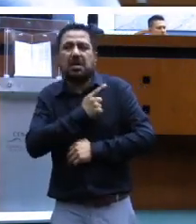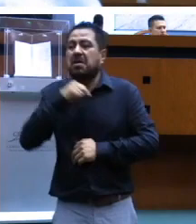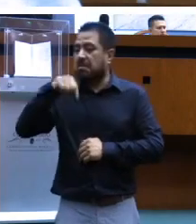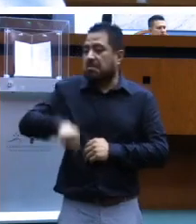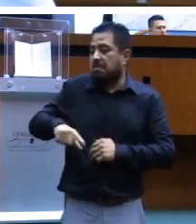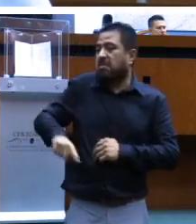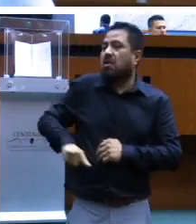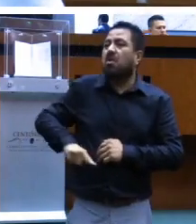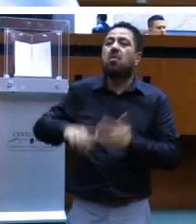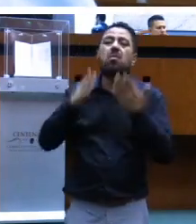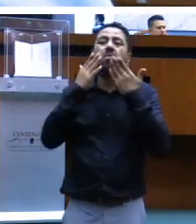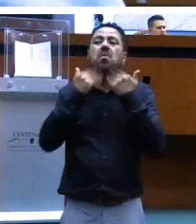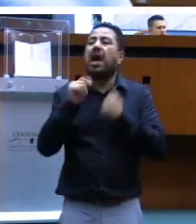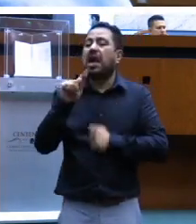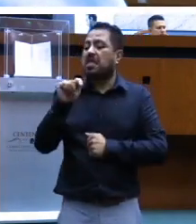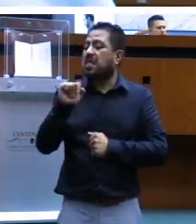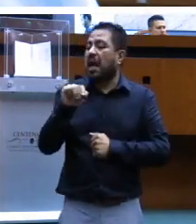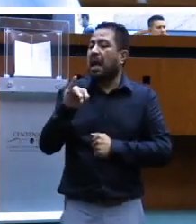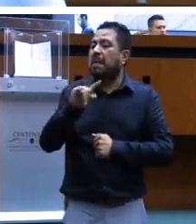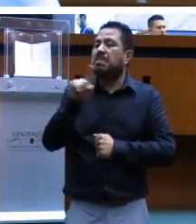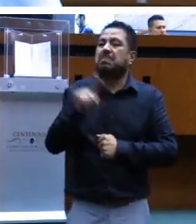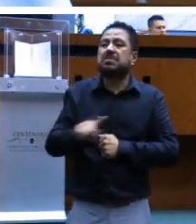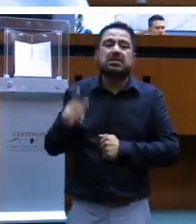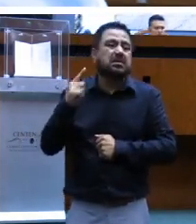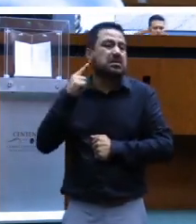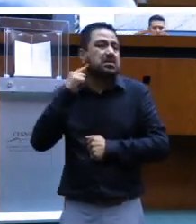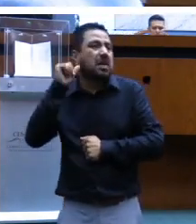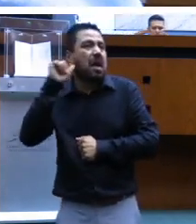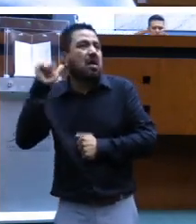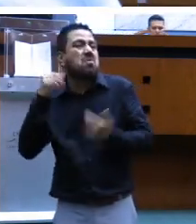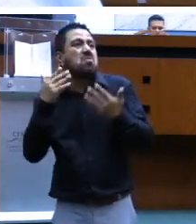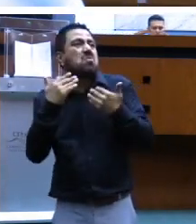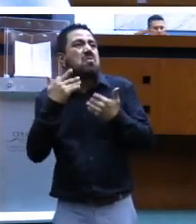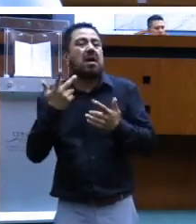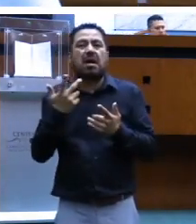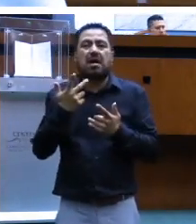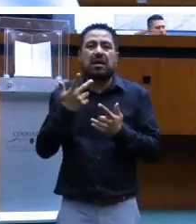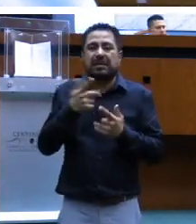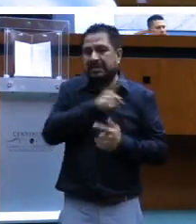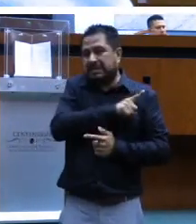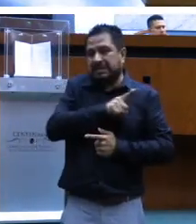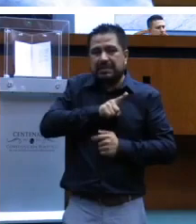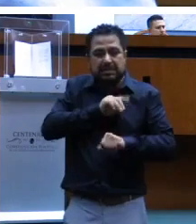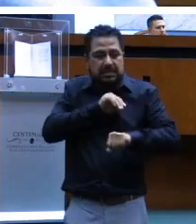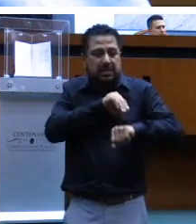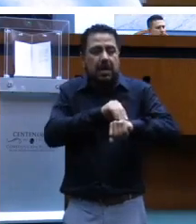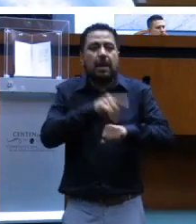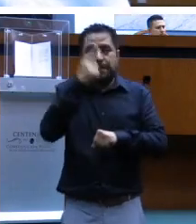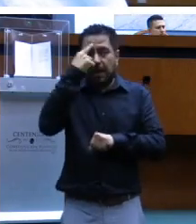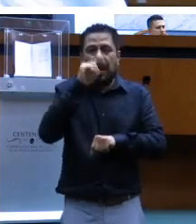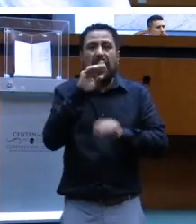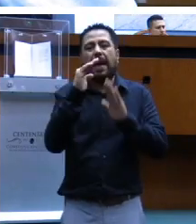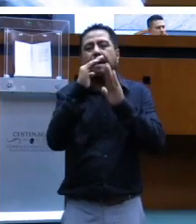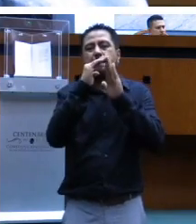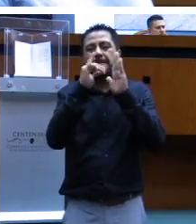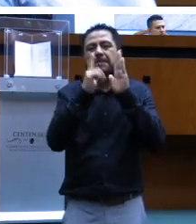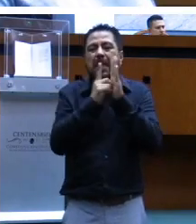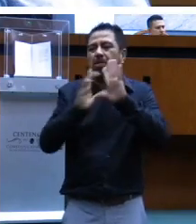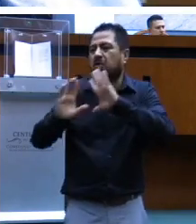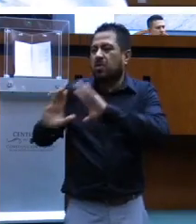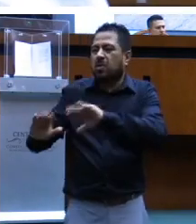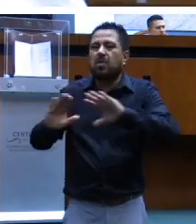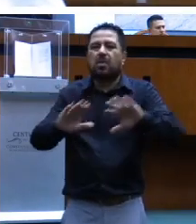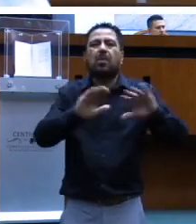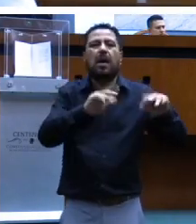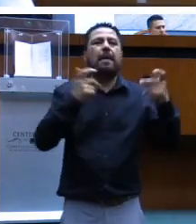no hay un tamiz que aunque es metabólico, se debe de dar seguimiento. También eso quedaría. Para diseño de métodos de enseñanza de